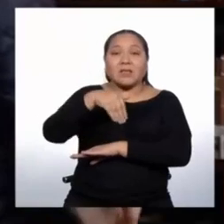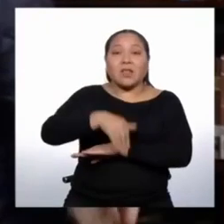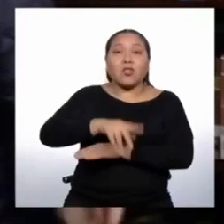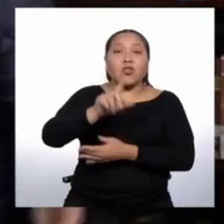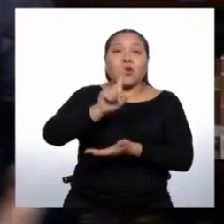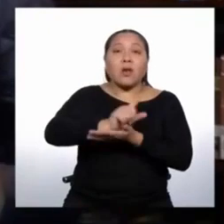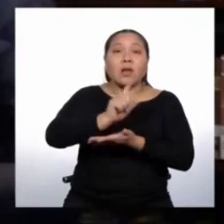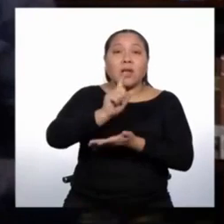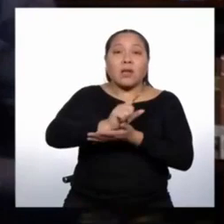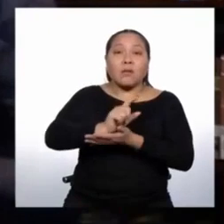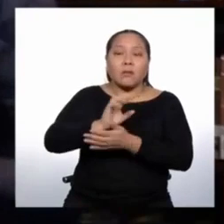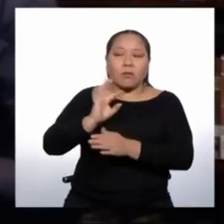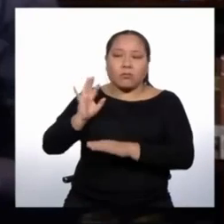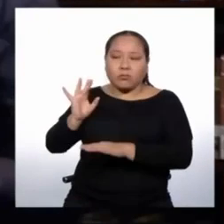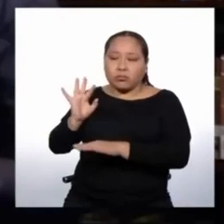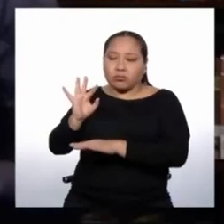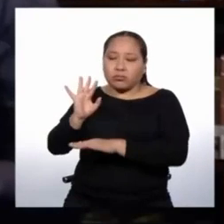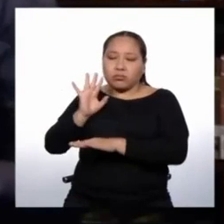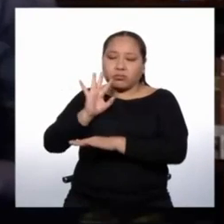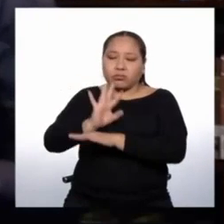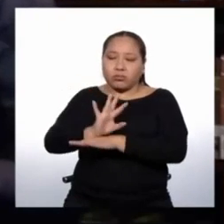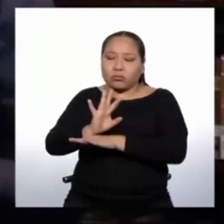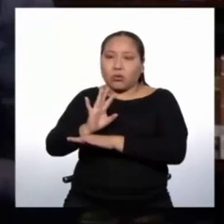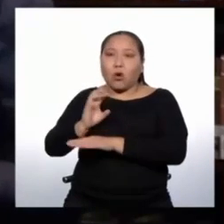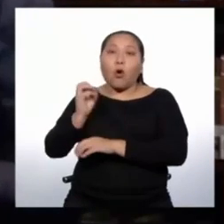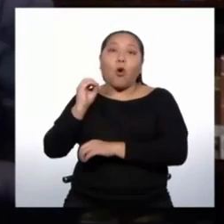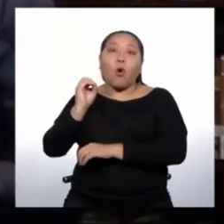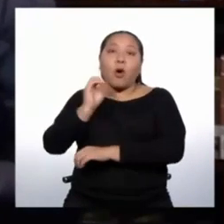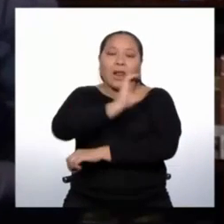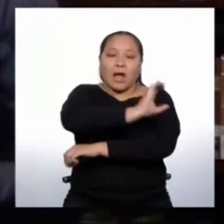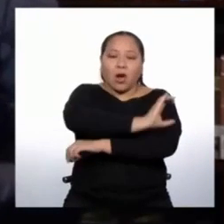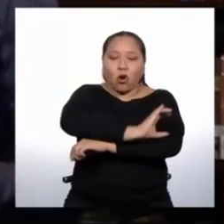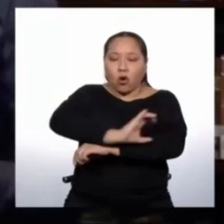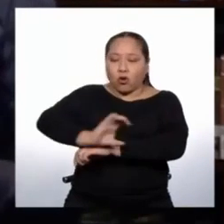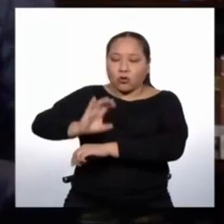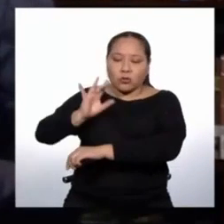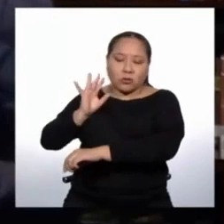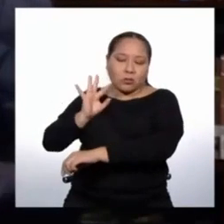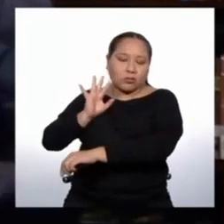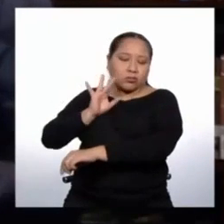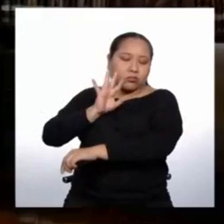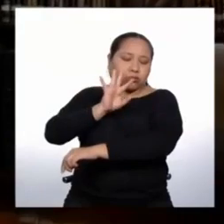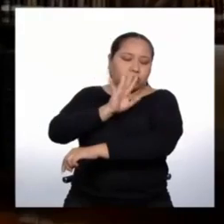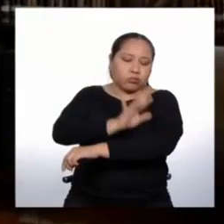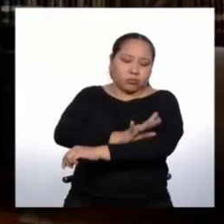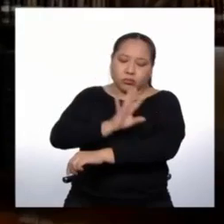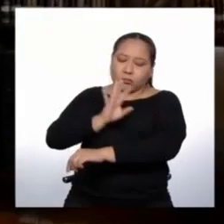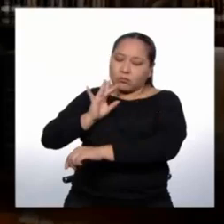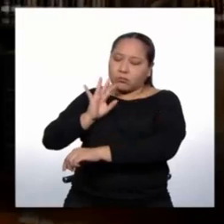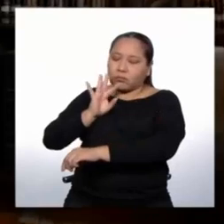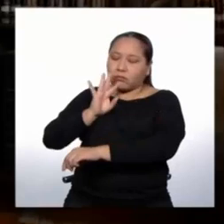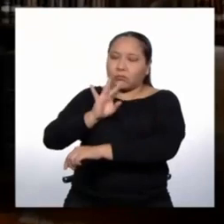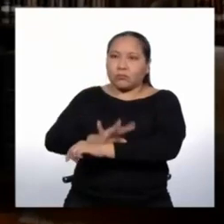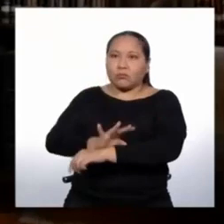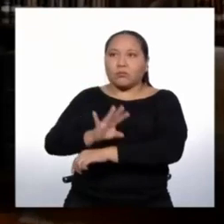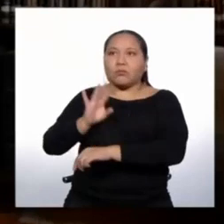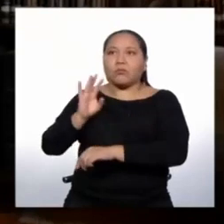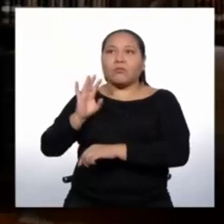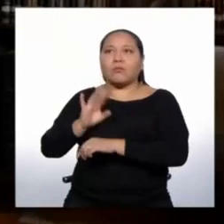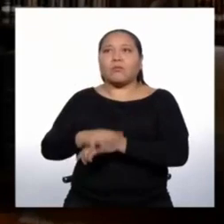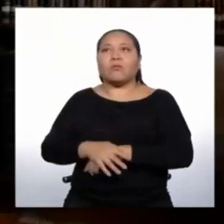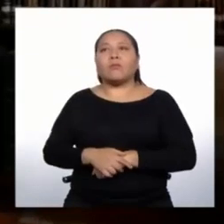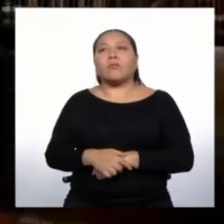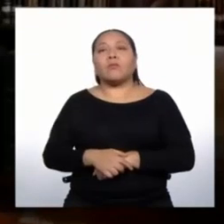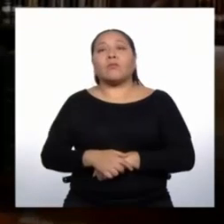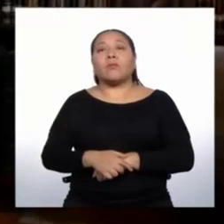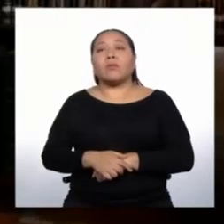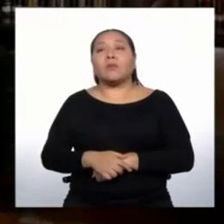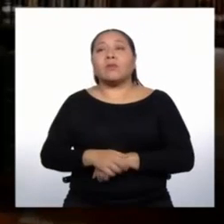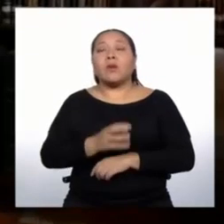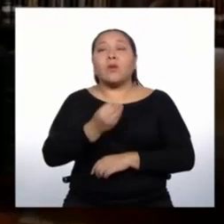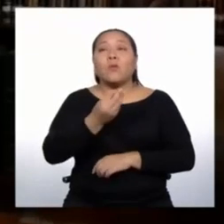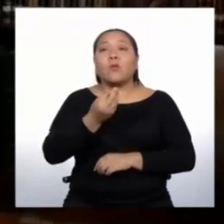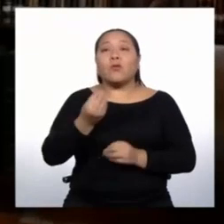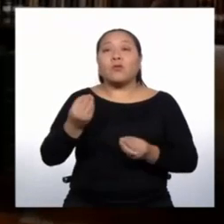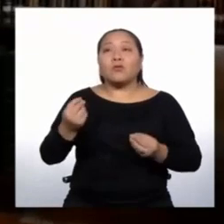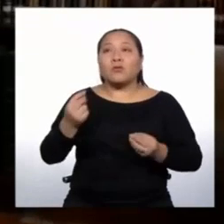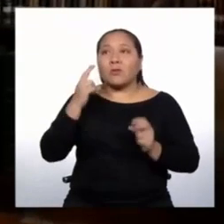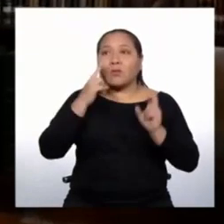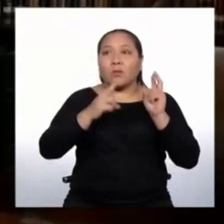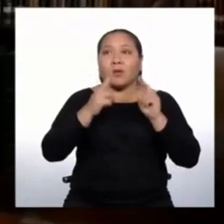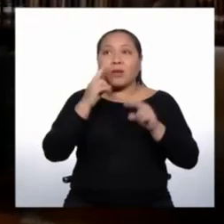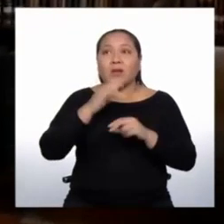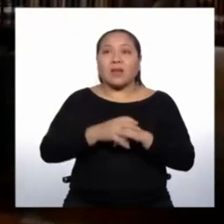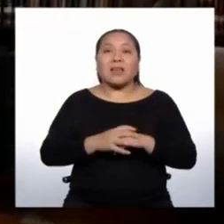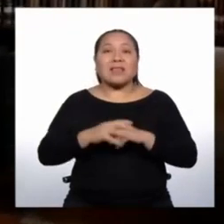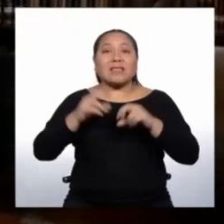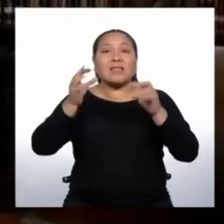a otras zonas urbanas del país en busca de mejores oportunidades. El famoso desborde popular del que habló el